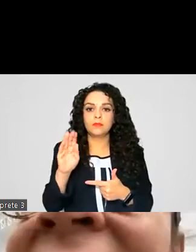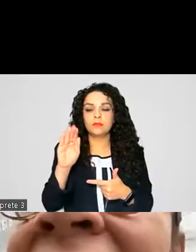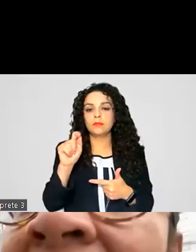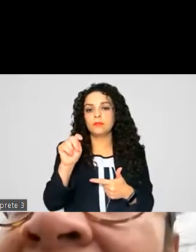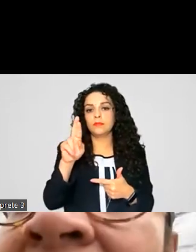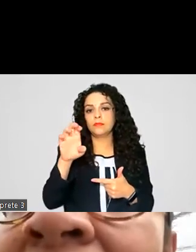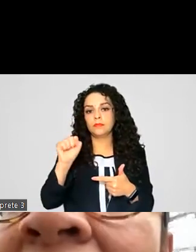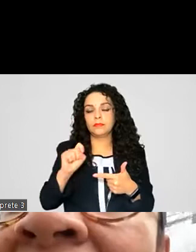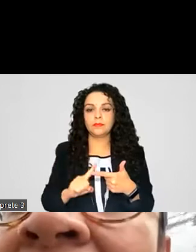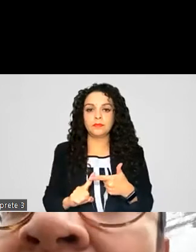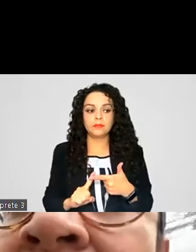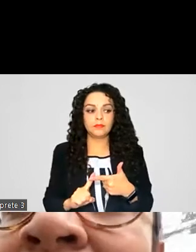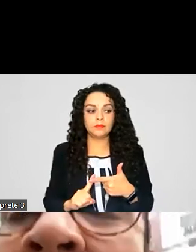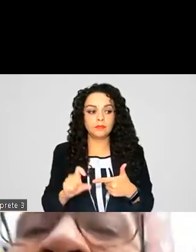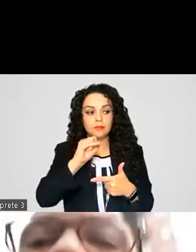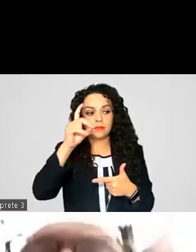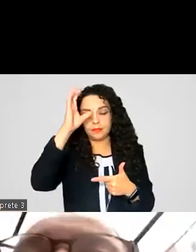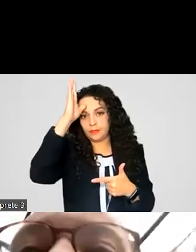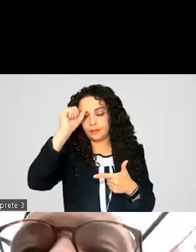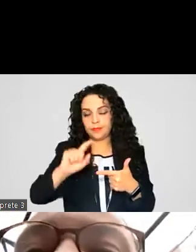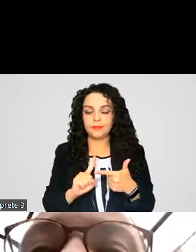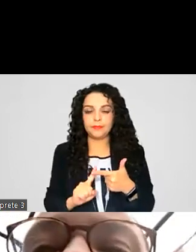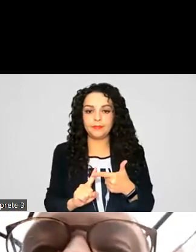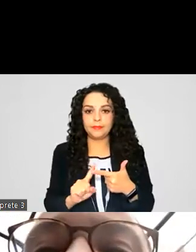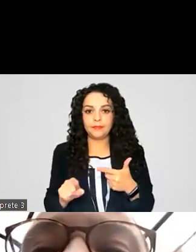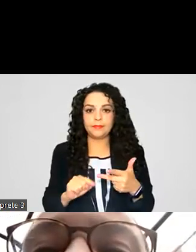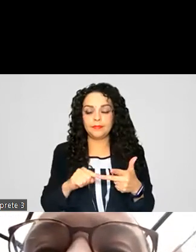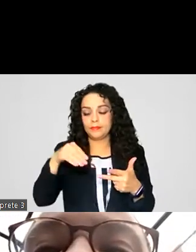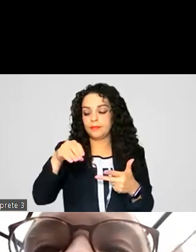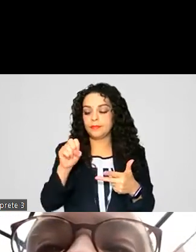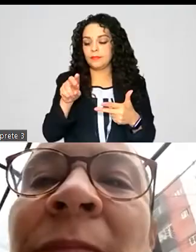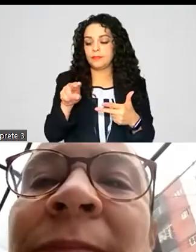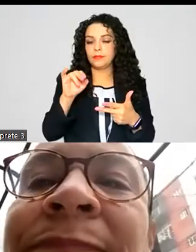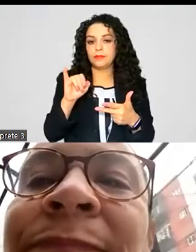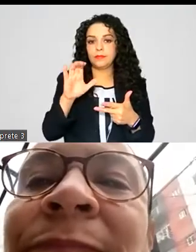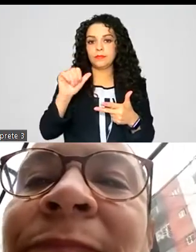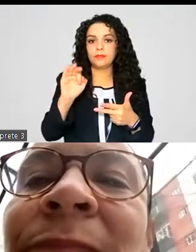Valentina Batres Guadarrama, a favor Diputada Mónica Fernández